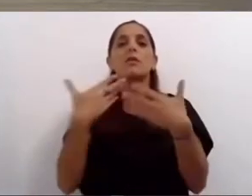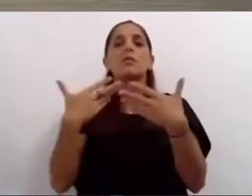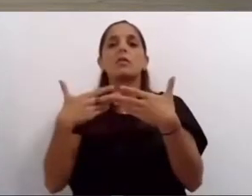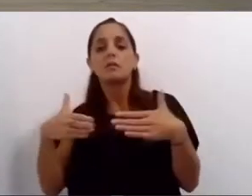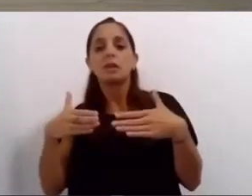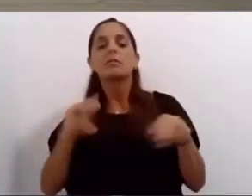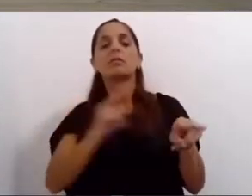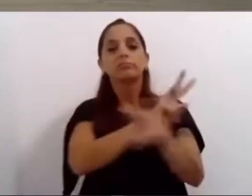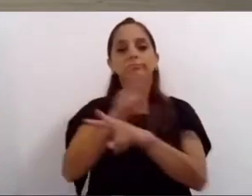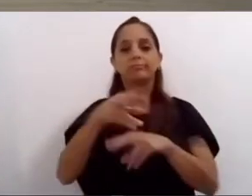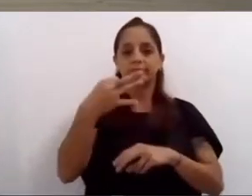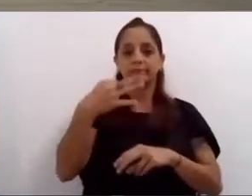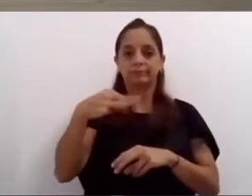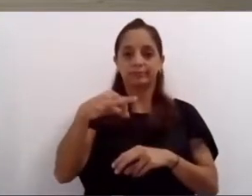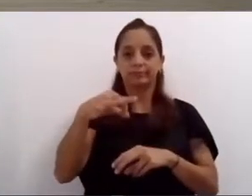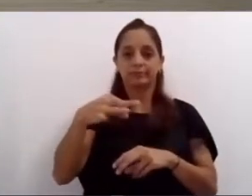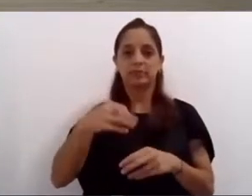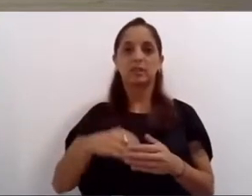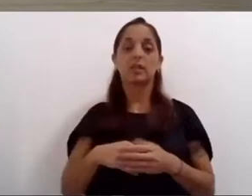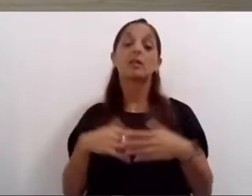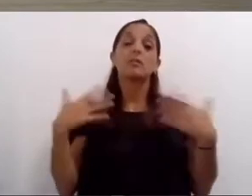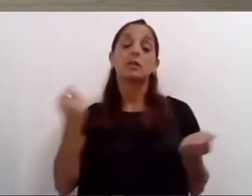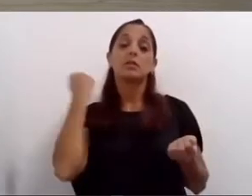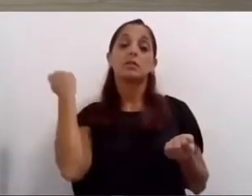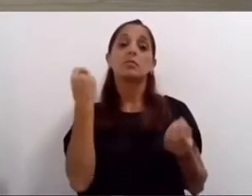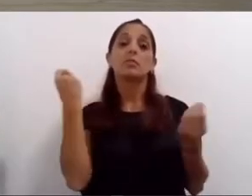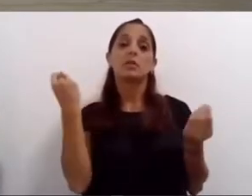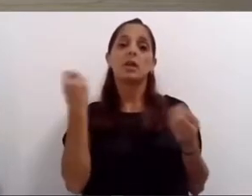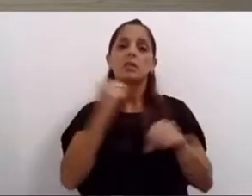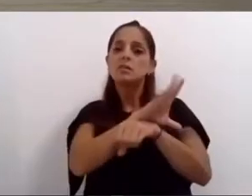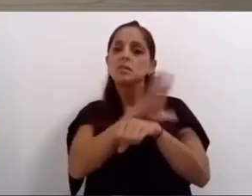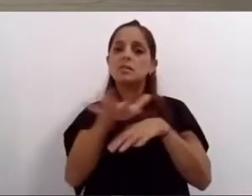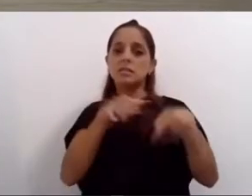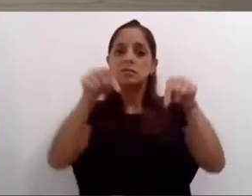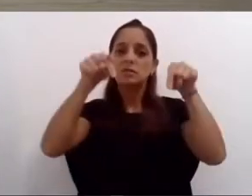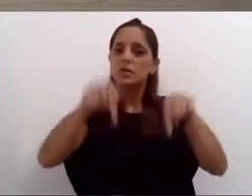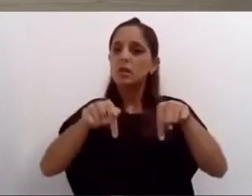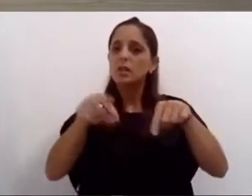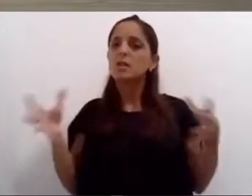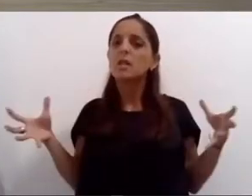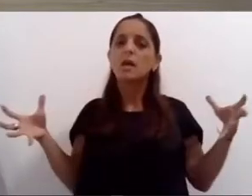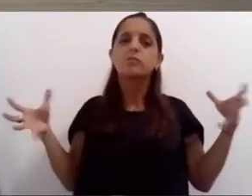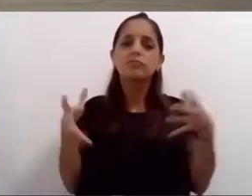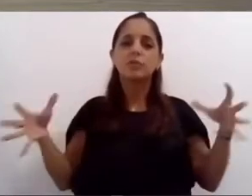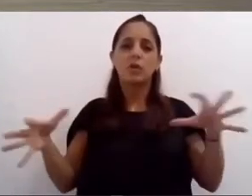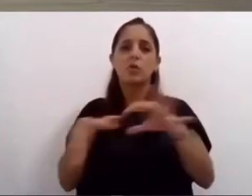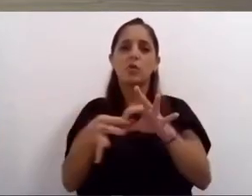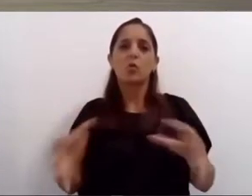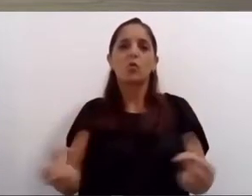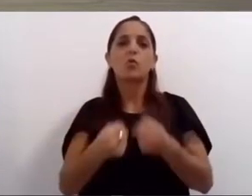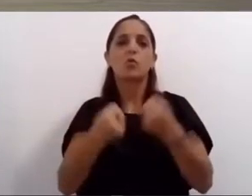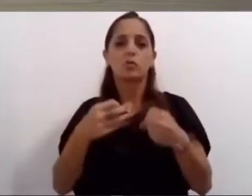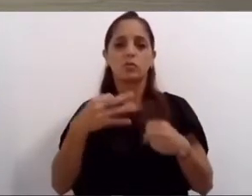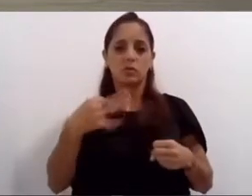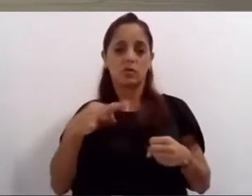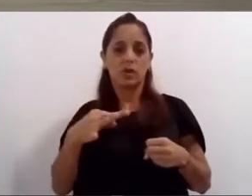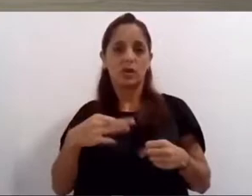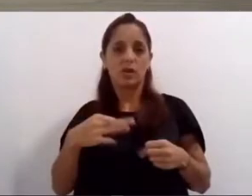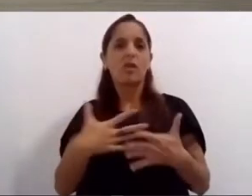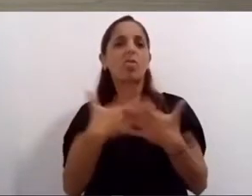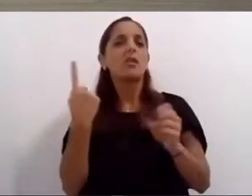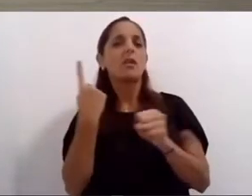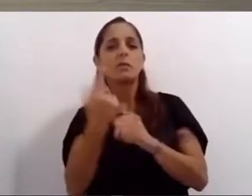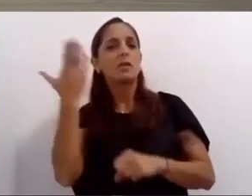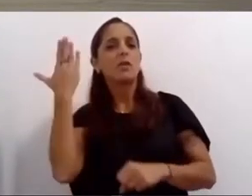no quiero dejar de remarcar que esta pandemia la enfrentamos juntos desde el día en el que entendimos que cuidarnos es